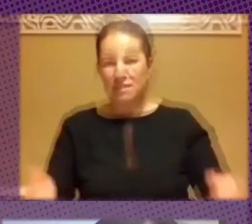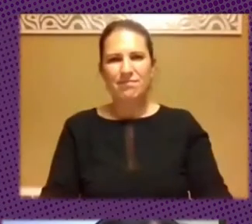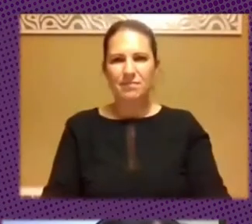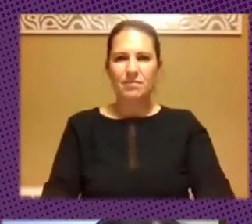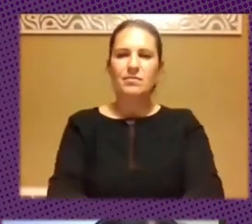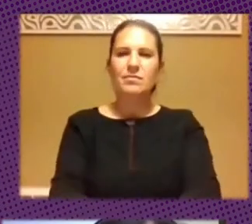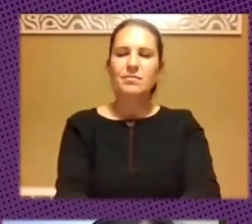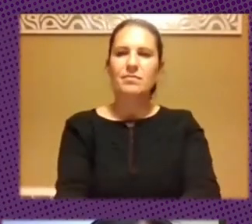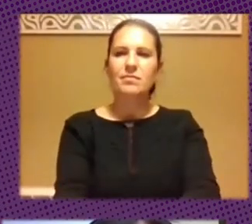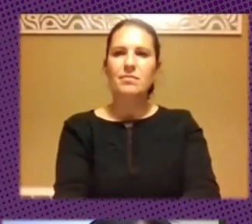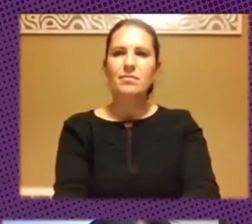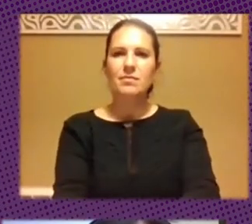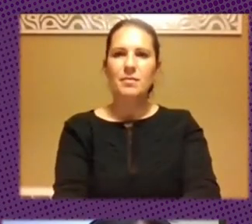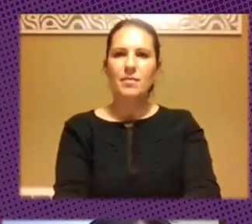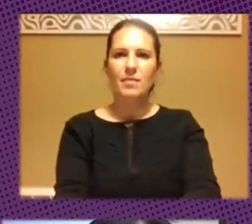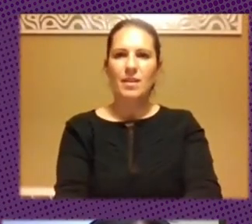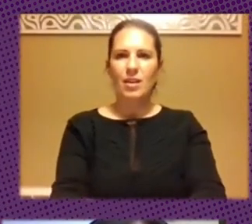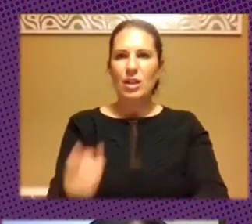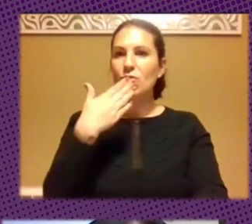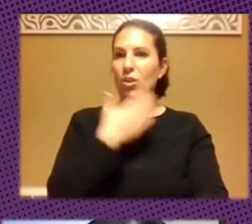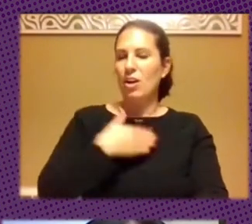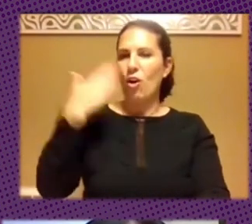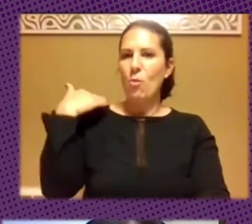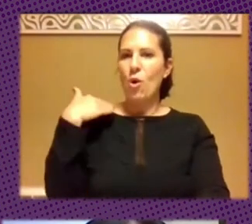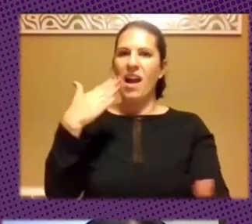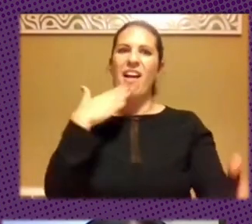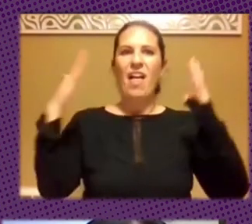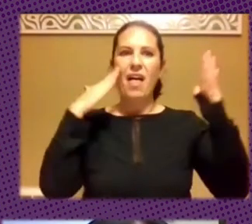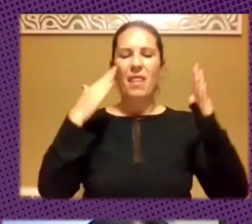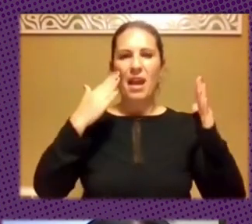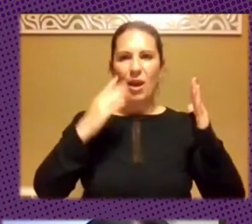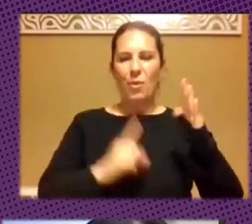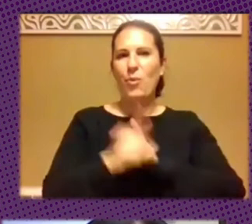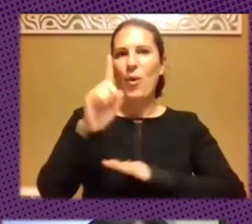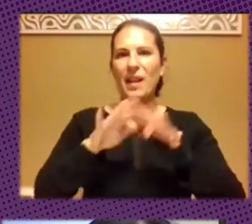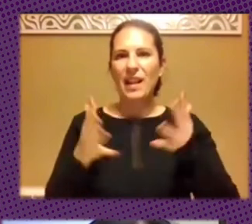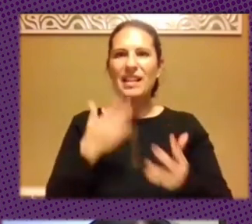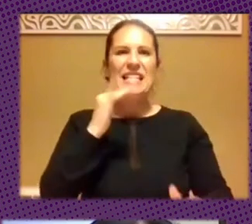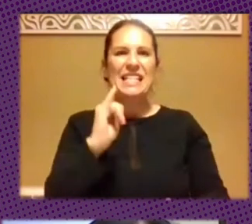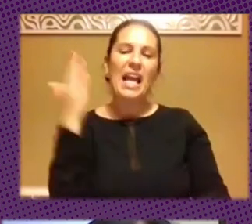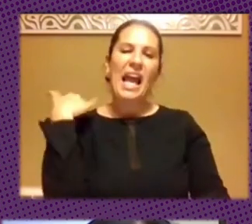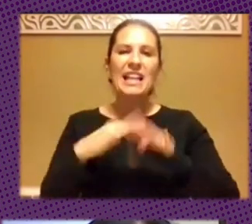etcétera es decir planteas volver a la edad dorada de internet a internet cuando molaba sí